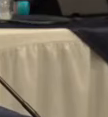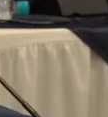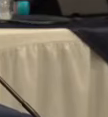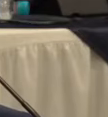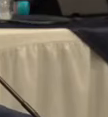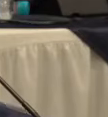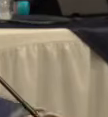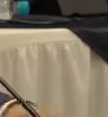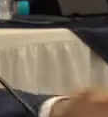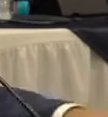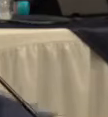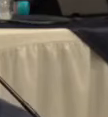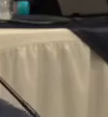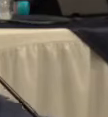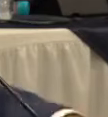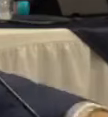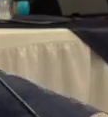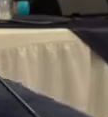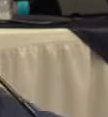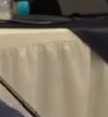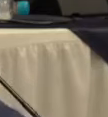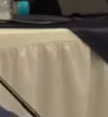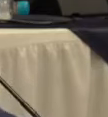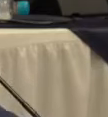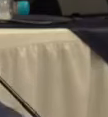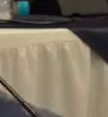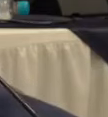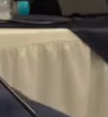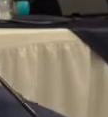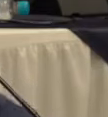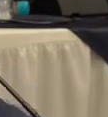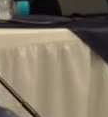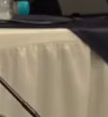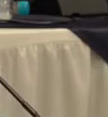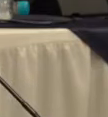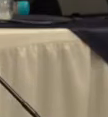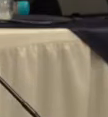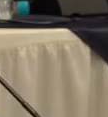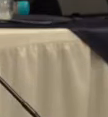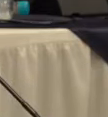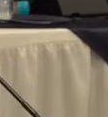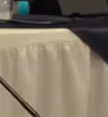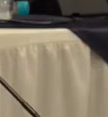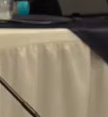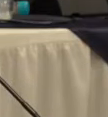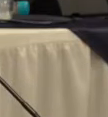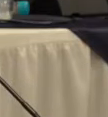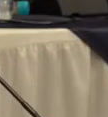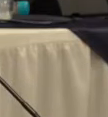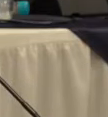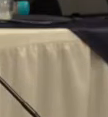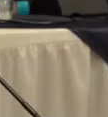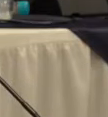Y fue, ella es alemana, la sacó el gobierno alemán casi un mes y medio después de que inicia la pandemia.